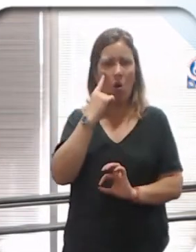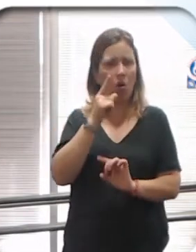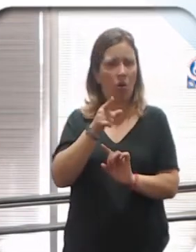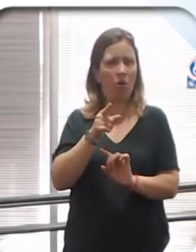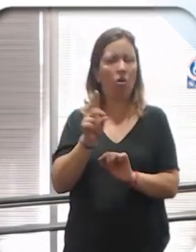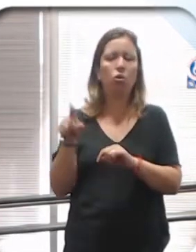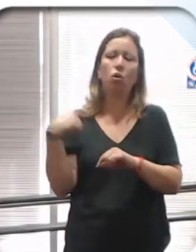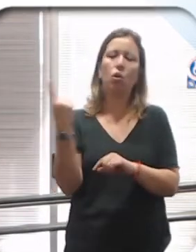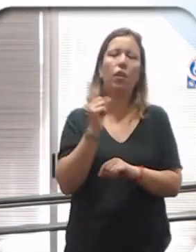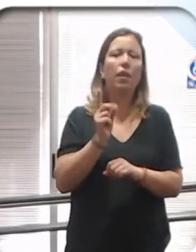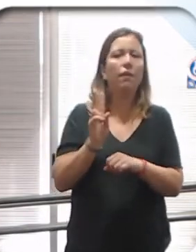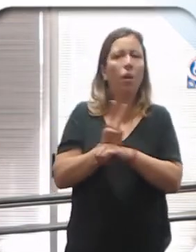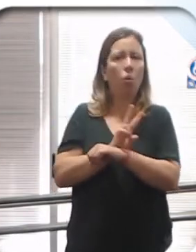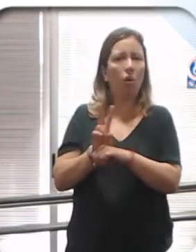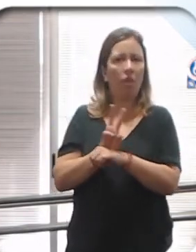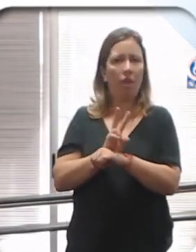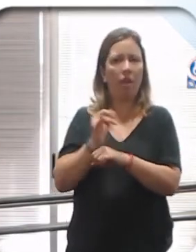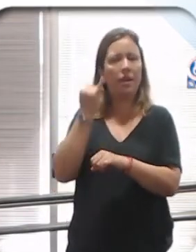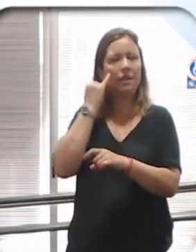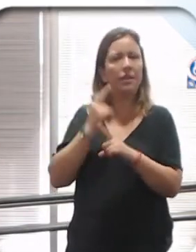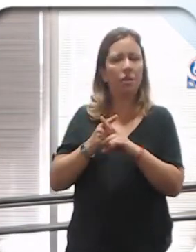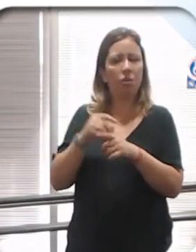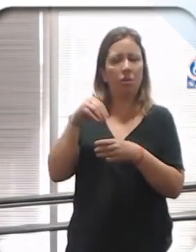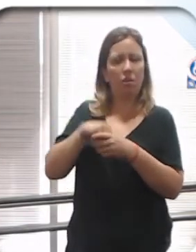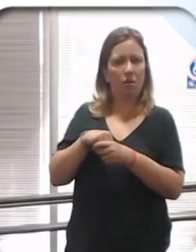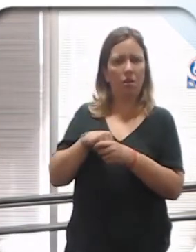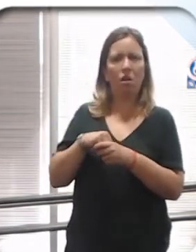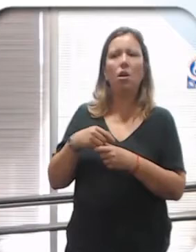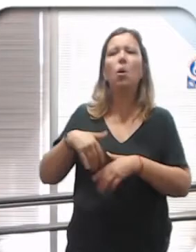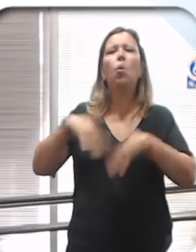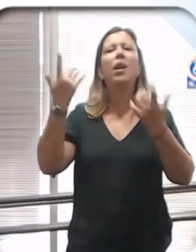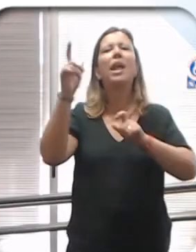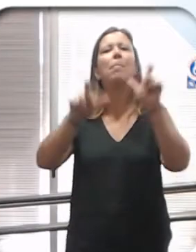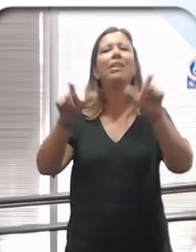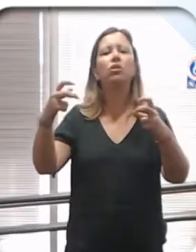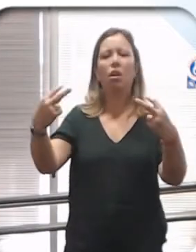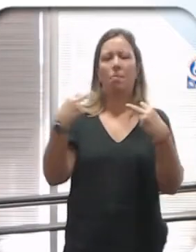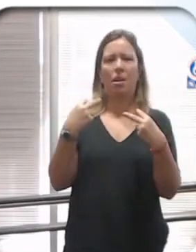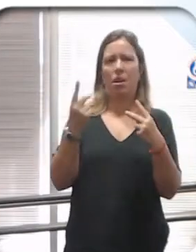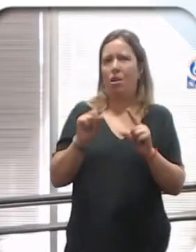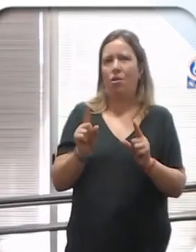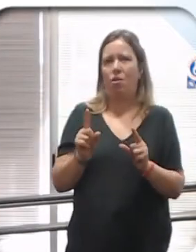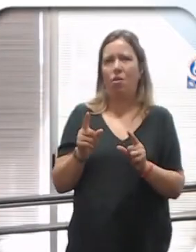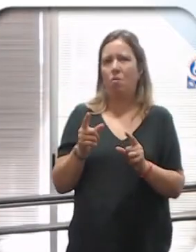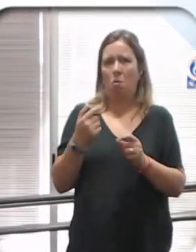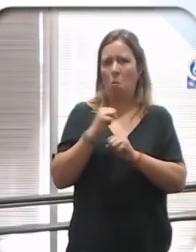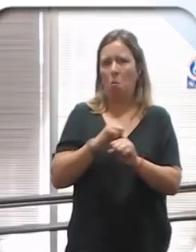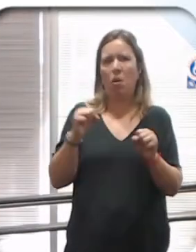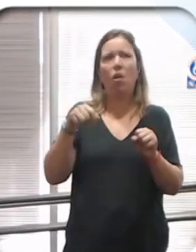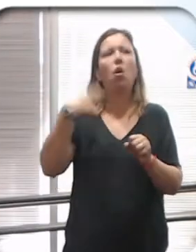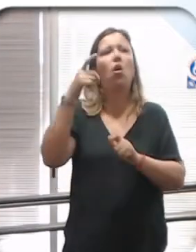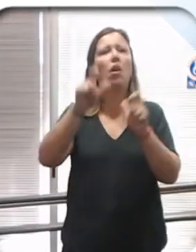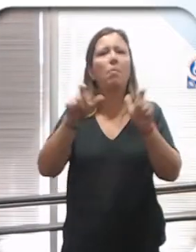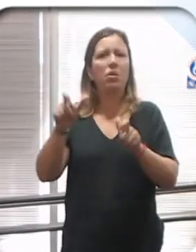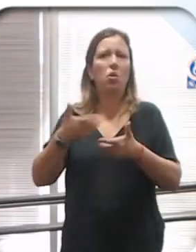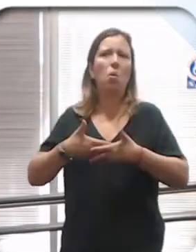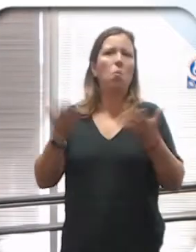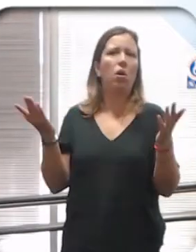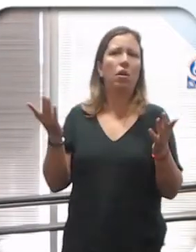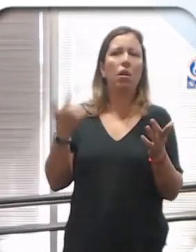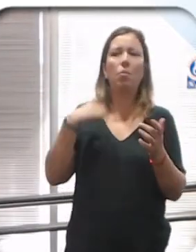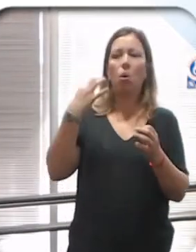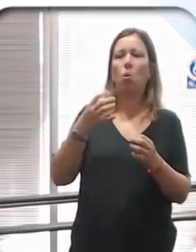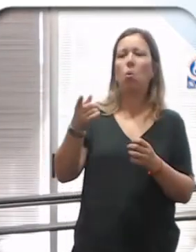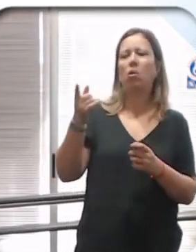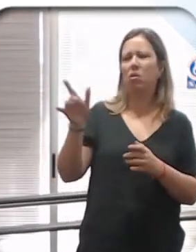No tengo, cuidamos nuestra sexualidad y nuestra intimidad delante de cualquier ser humano. Porque lo harían adelante de cualquier otra persona. Pero